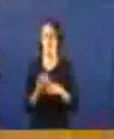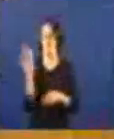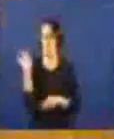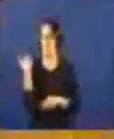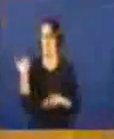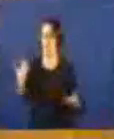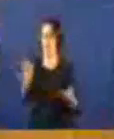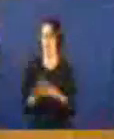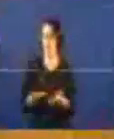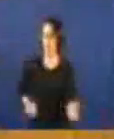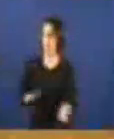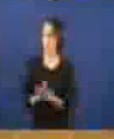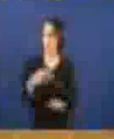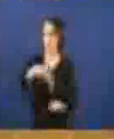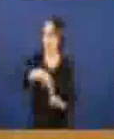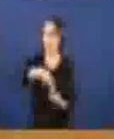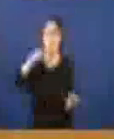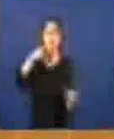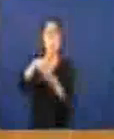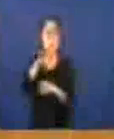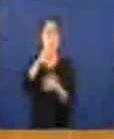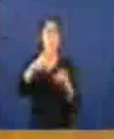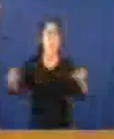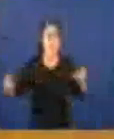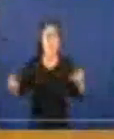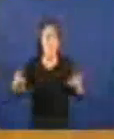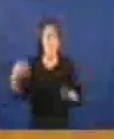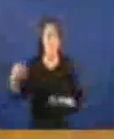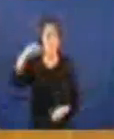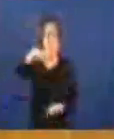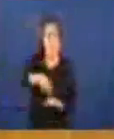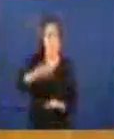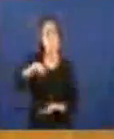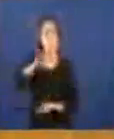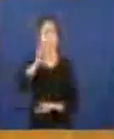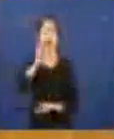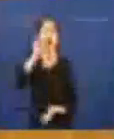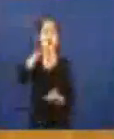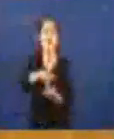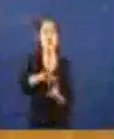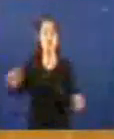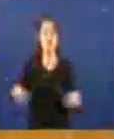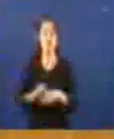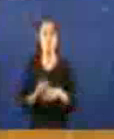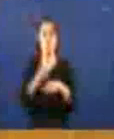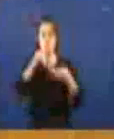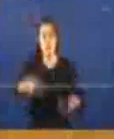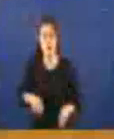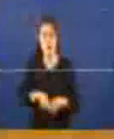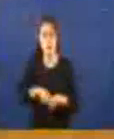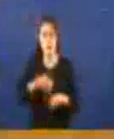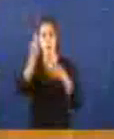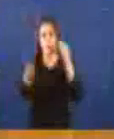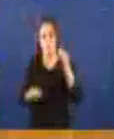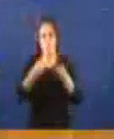comparecencia para iso, e agora, en realidad, debería comparecer para que lo que solicitou o Grupo Socialista agora, non prensen que me estou surrogando